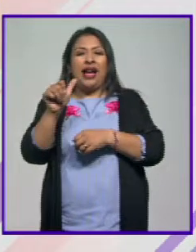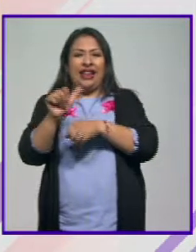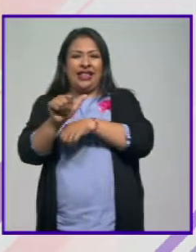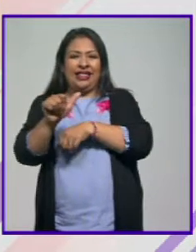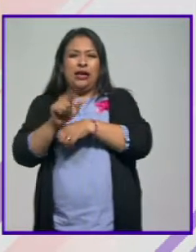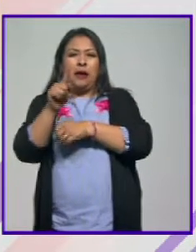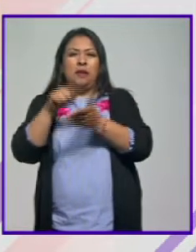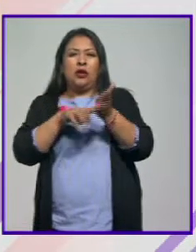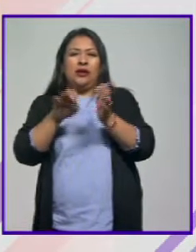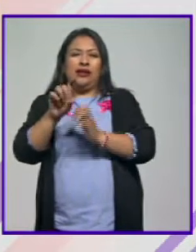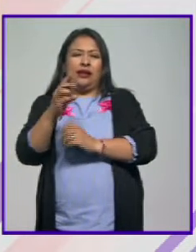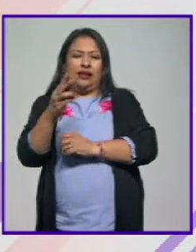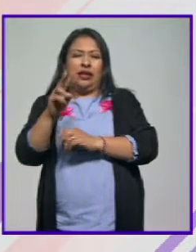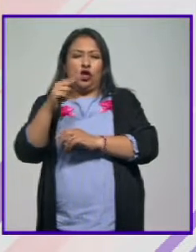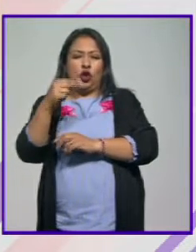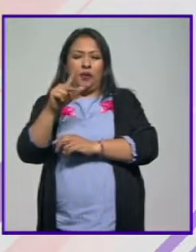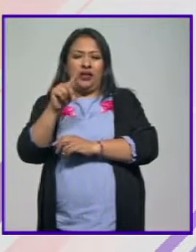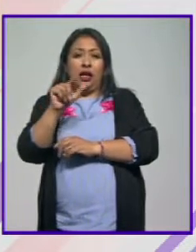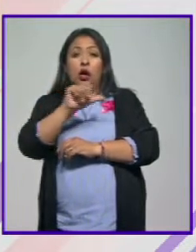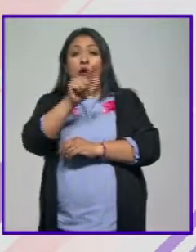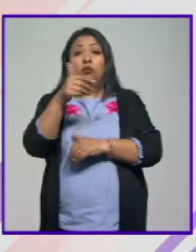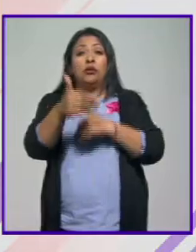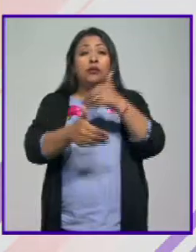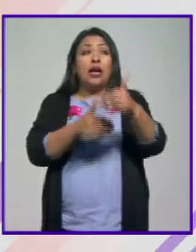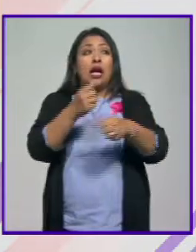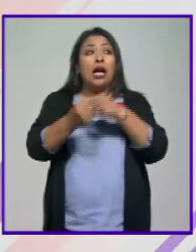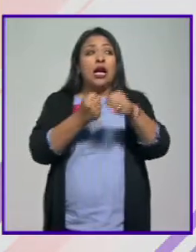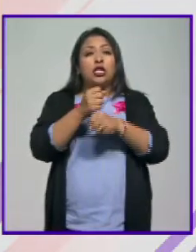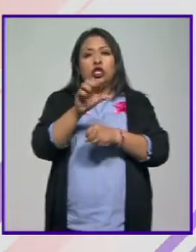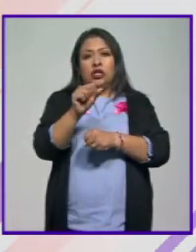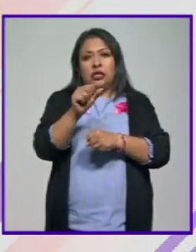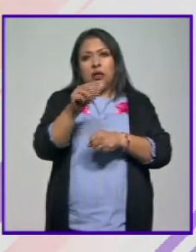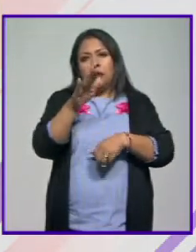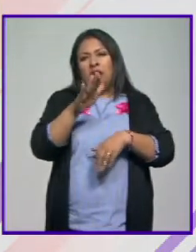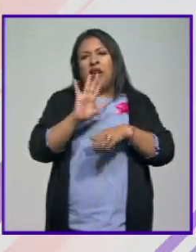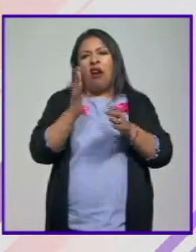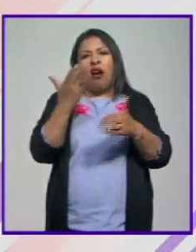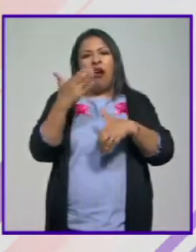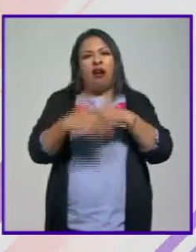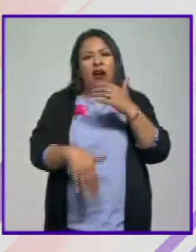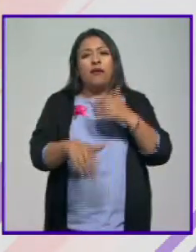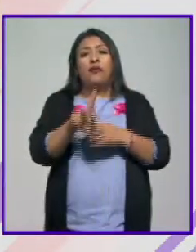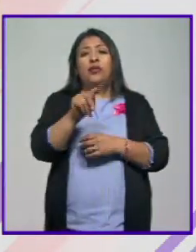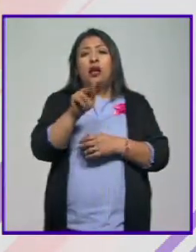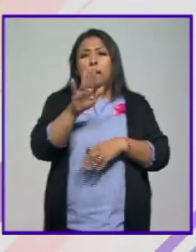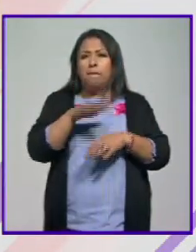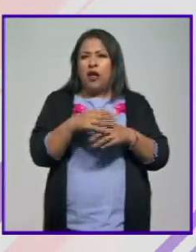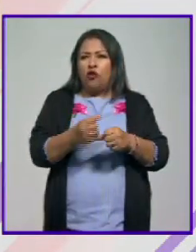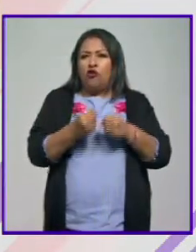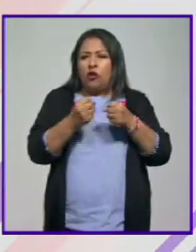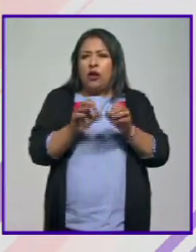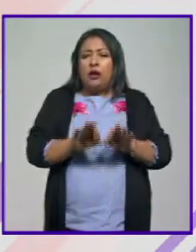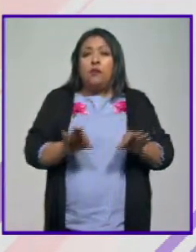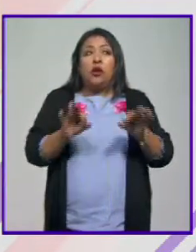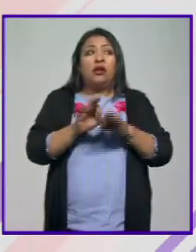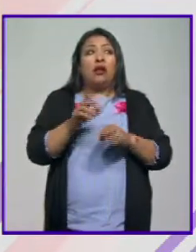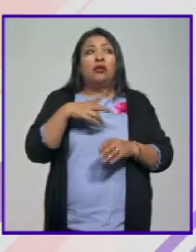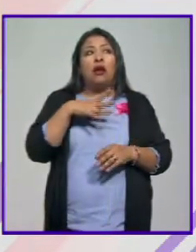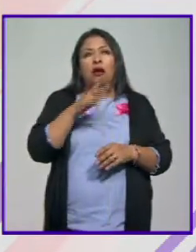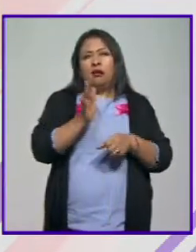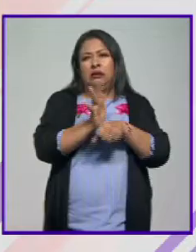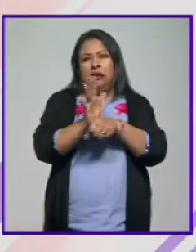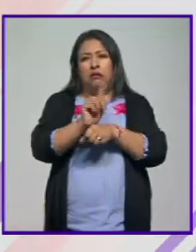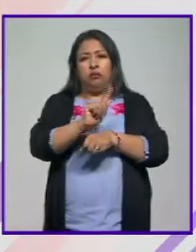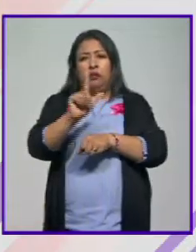1933 hasta los años 60 cuando el modelo del cine clásico se extingue. La televisión cobra más fuerza y las grandes figuras del cine